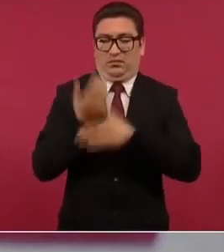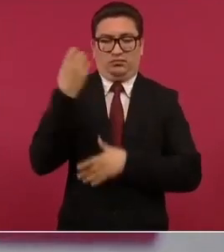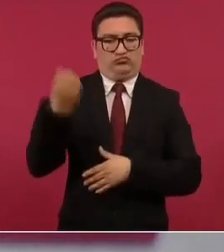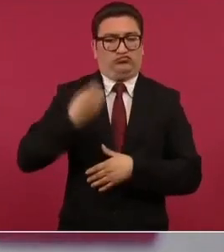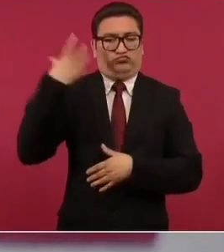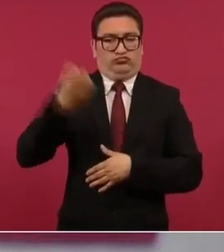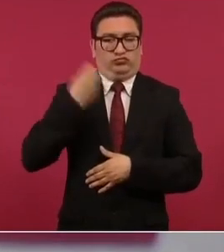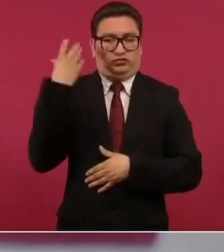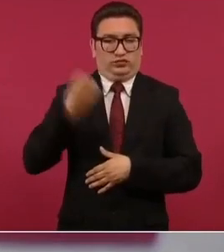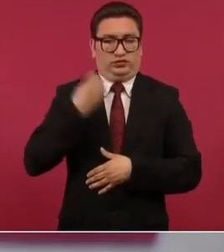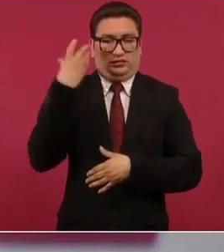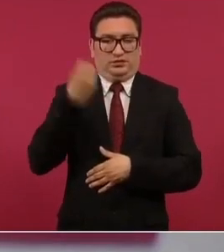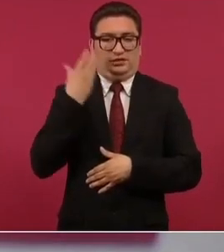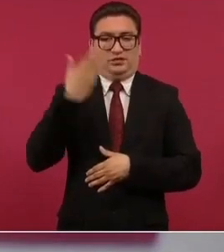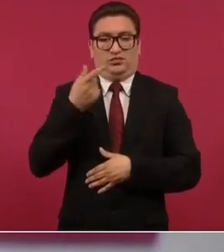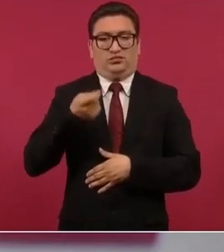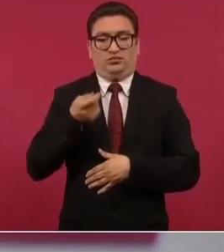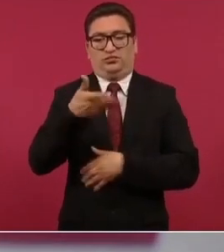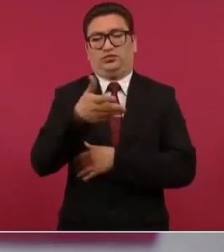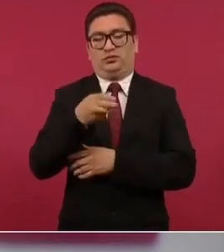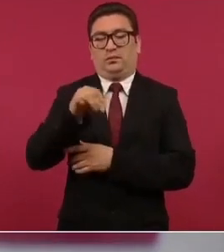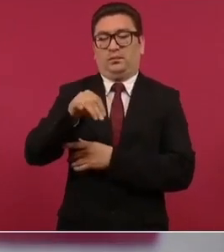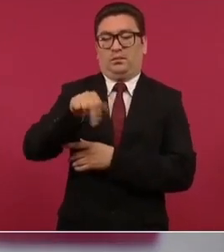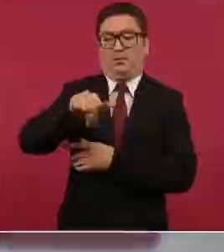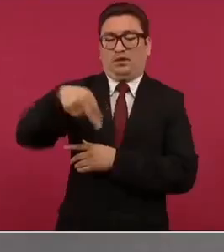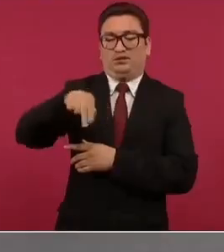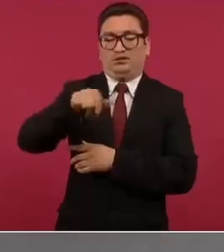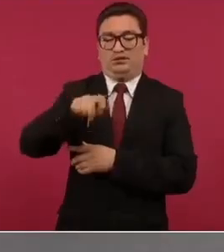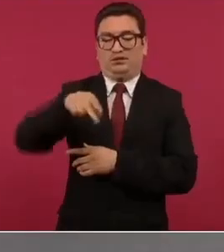matutinas llamadas mañaneras